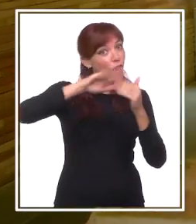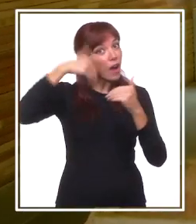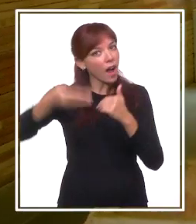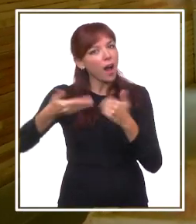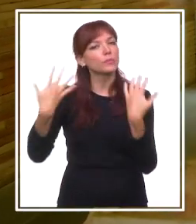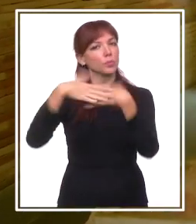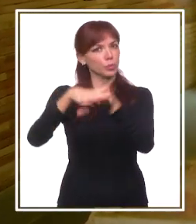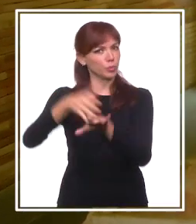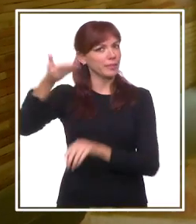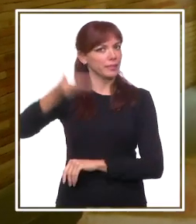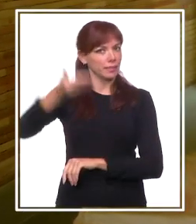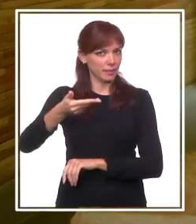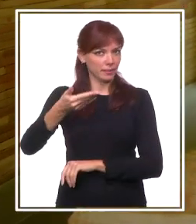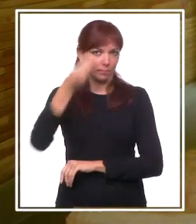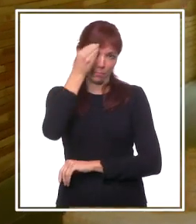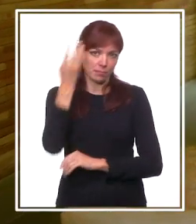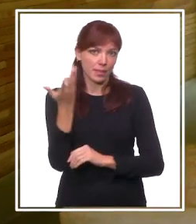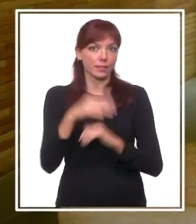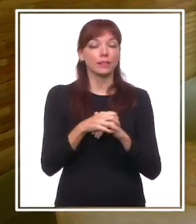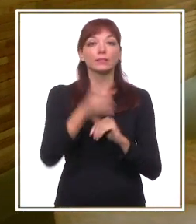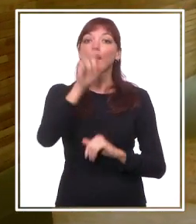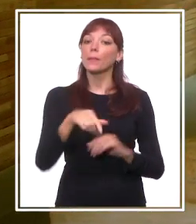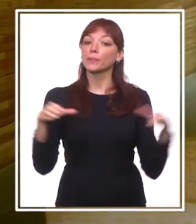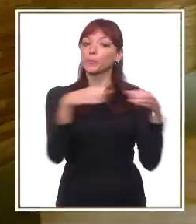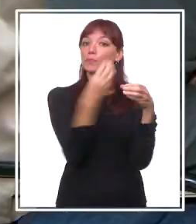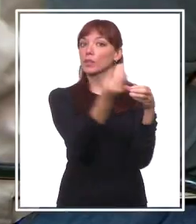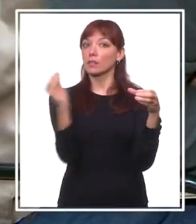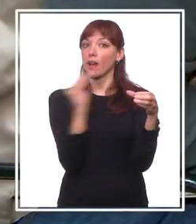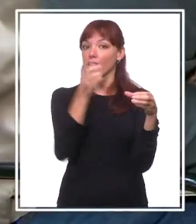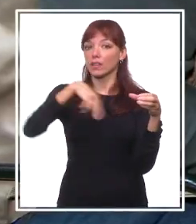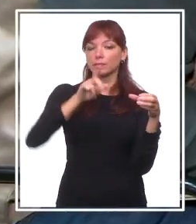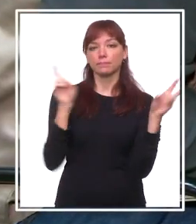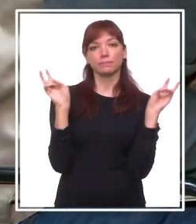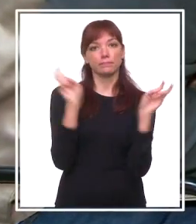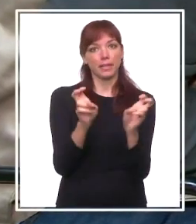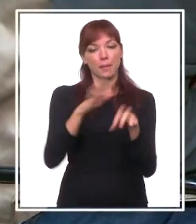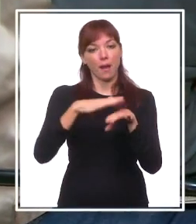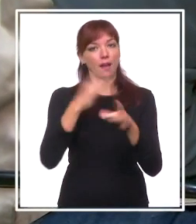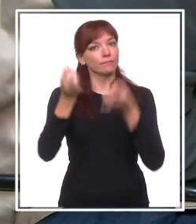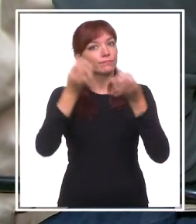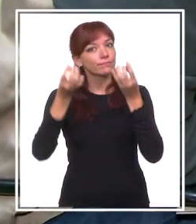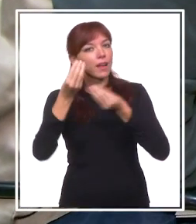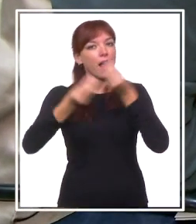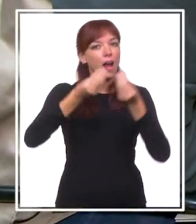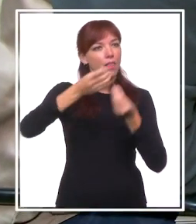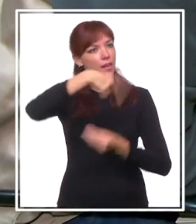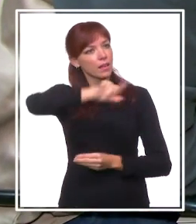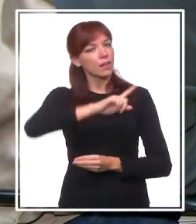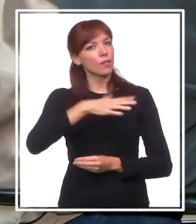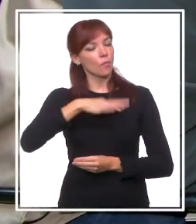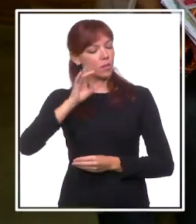y lo que intentamos también es que los chavales cuando venimos aquí y realizamos las actividades, ellos puedan sentirse